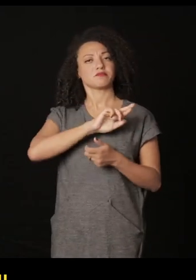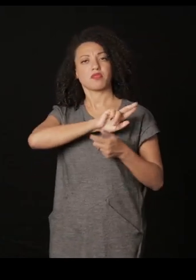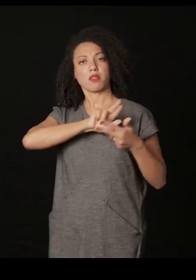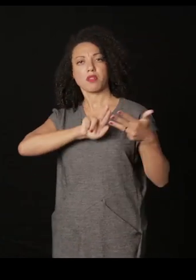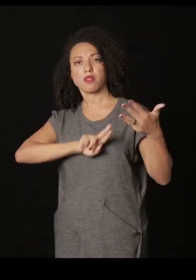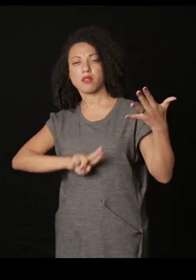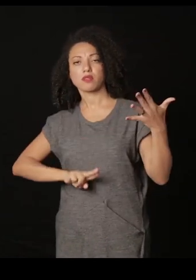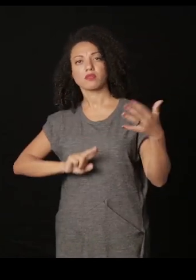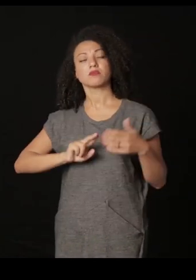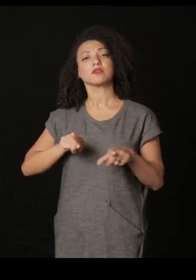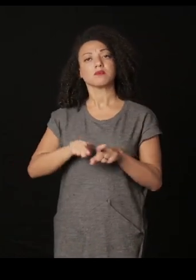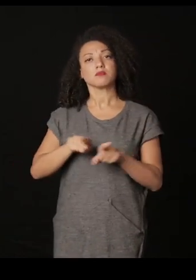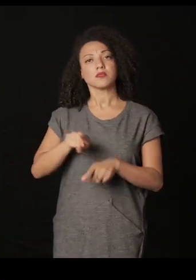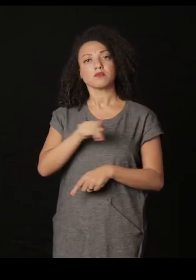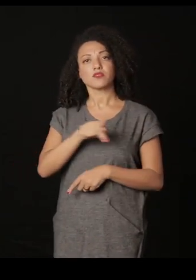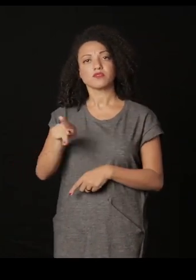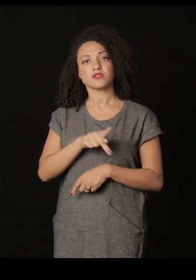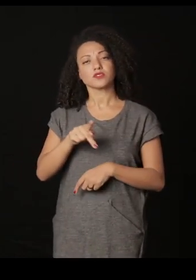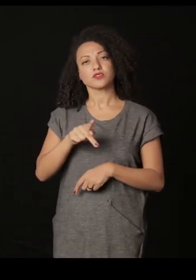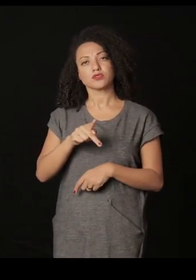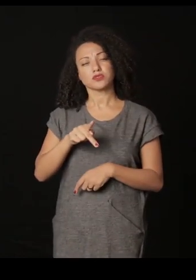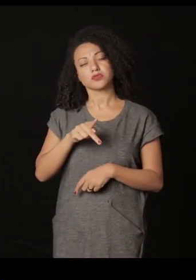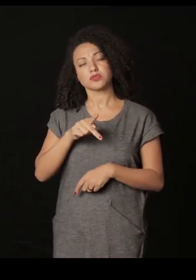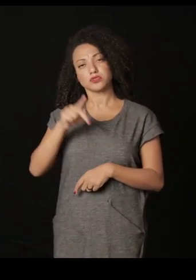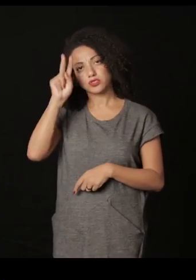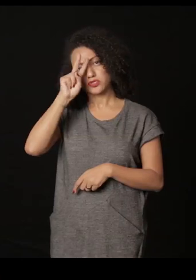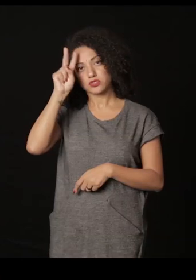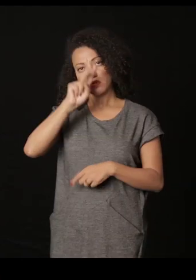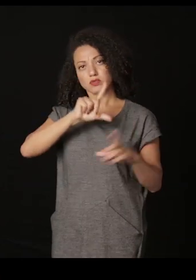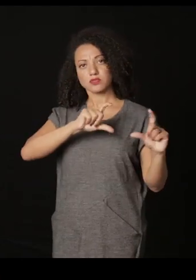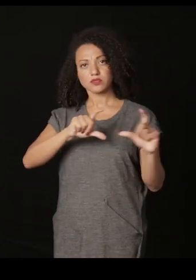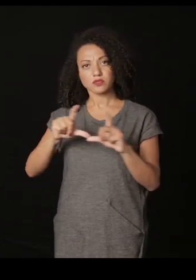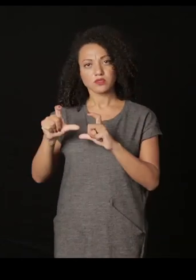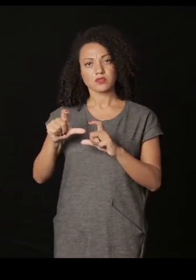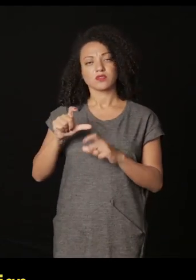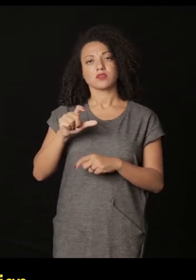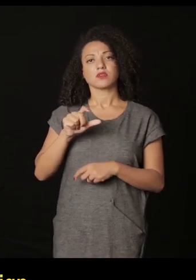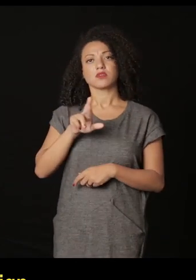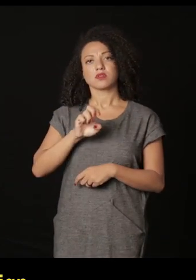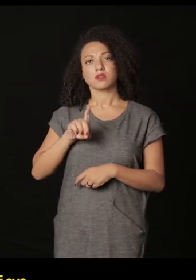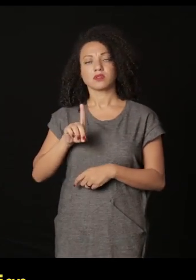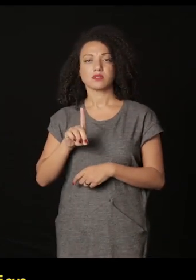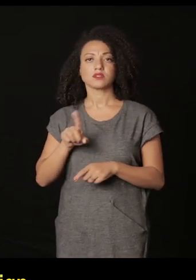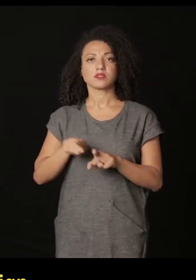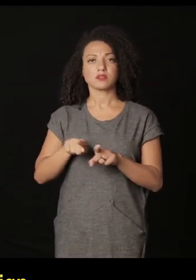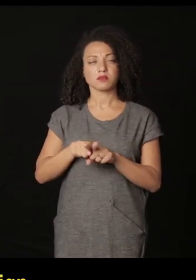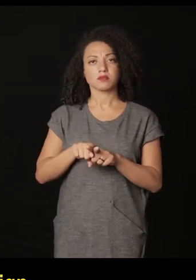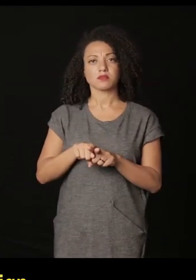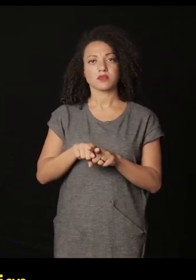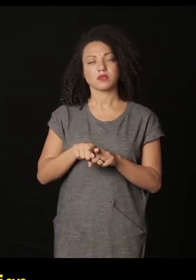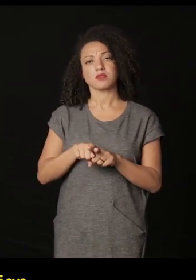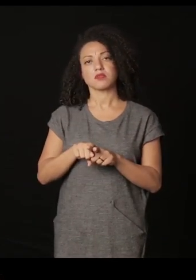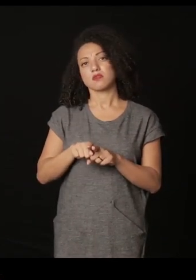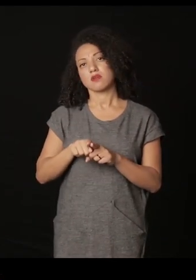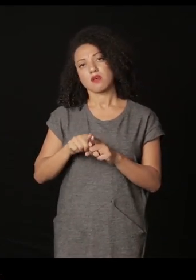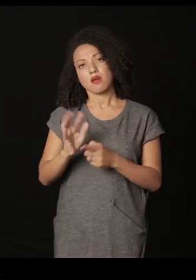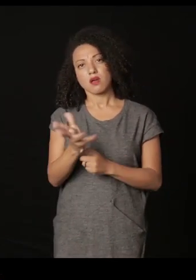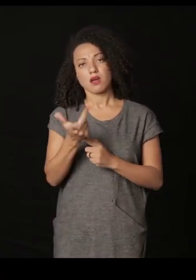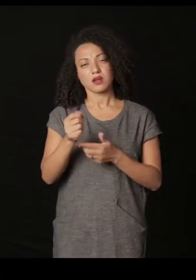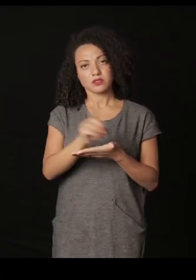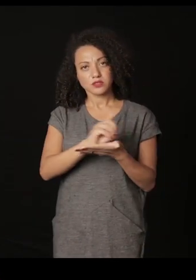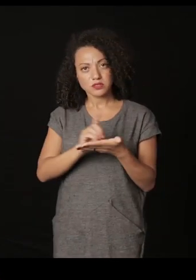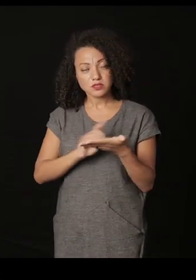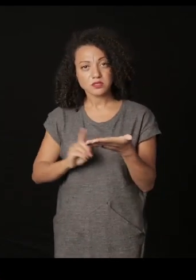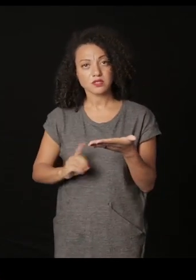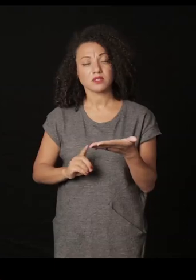entre otros. Fui professor de Teoría e Historia da Fotografía na Hit, el Tecola de Arte, el Tecola de Geneve. Y